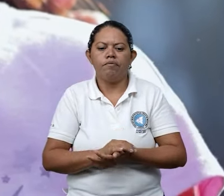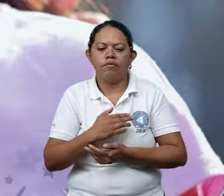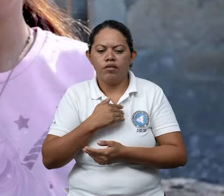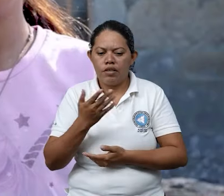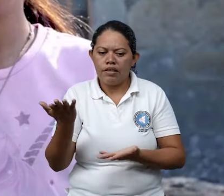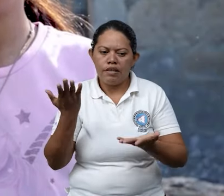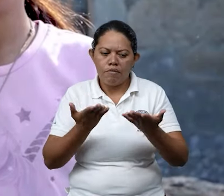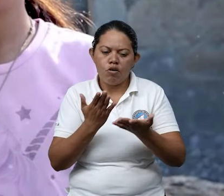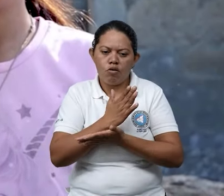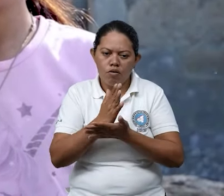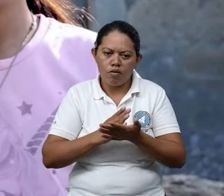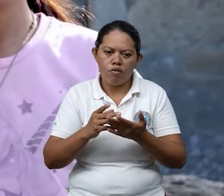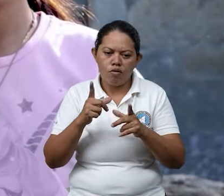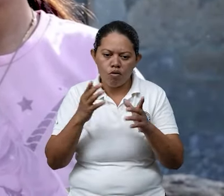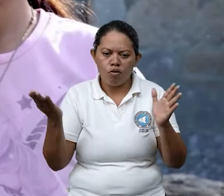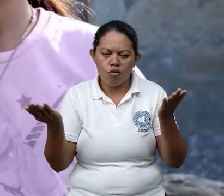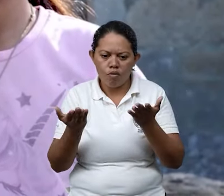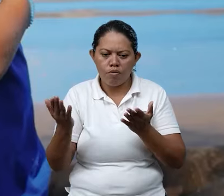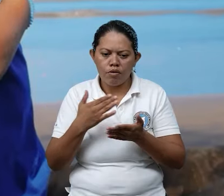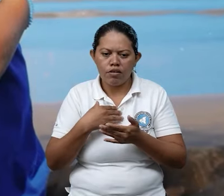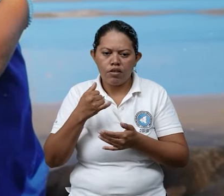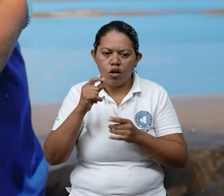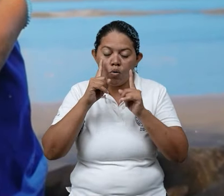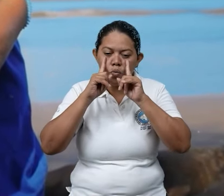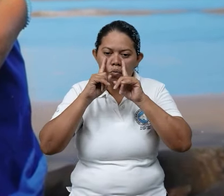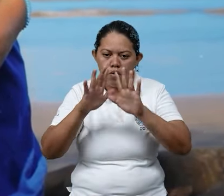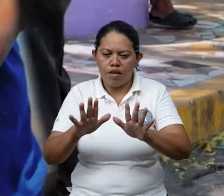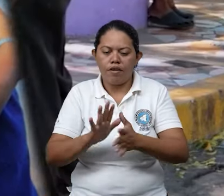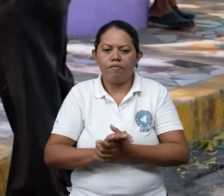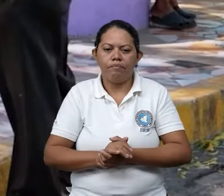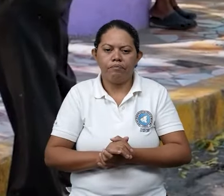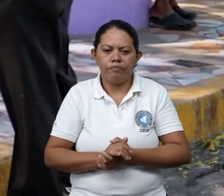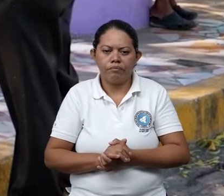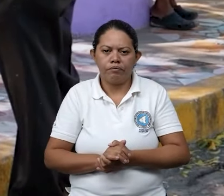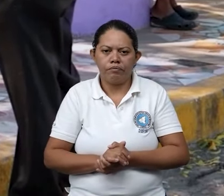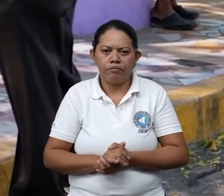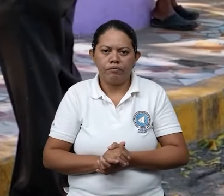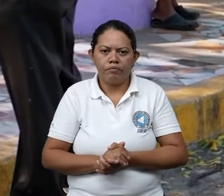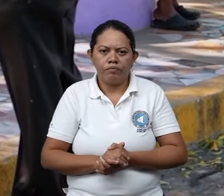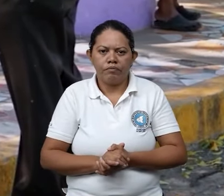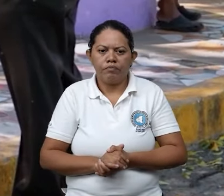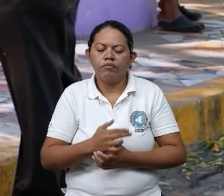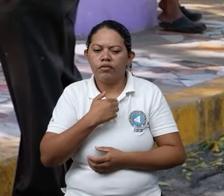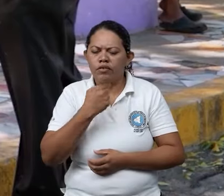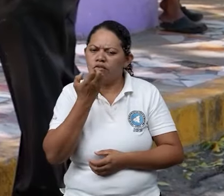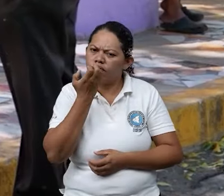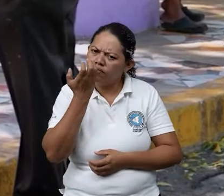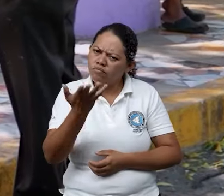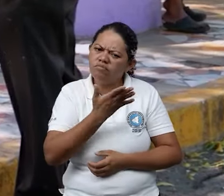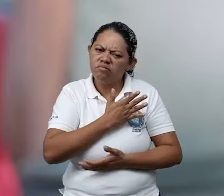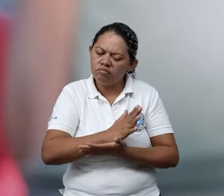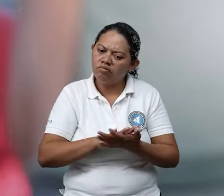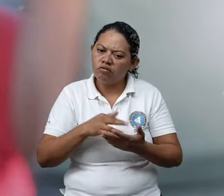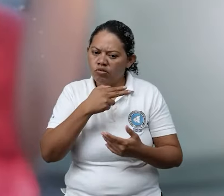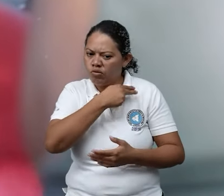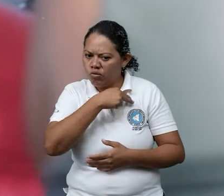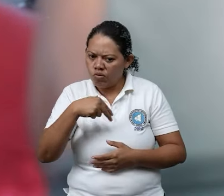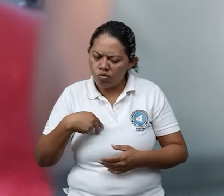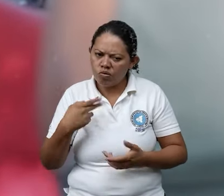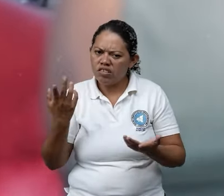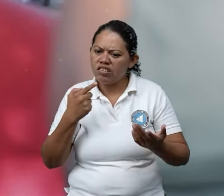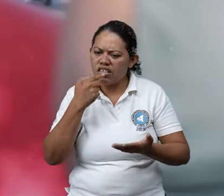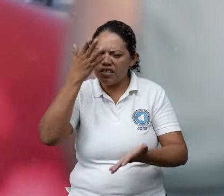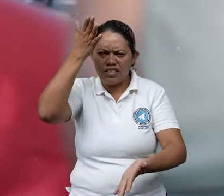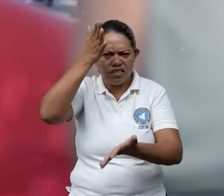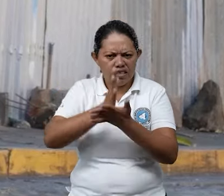pero también en cómo debemos cuidarla. Nos dimos cuenta que nosotros podemos